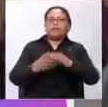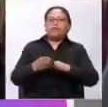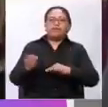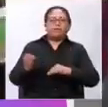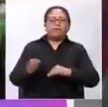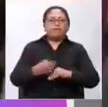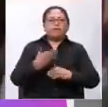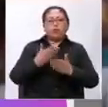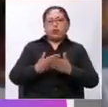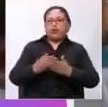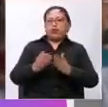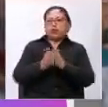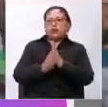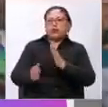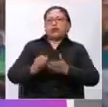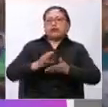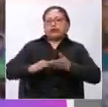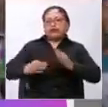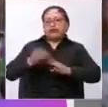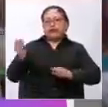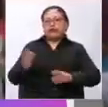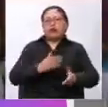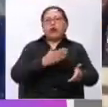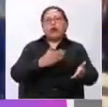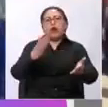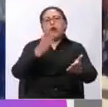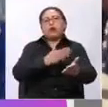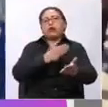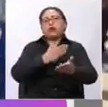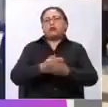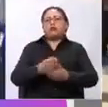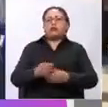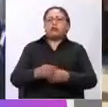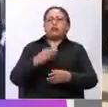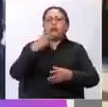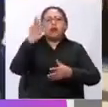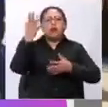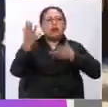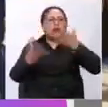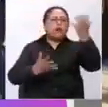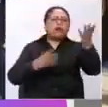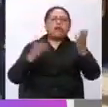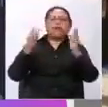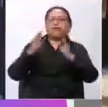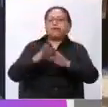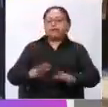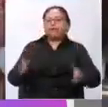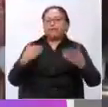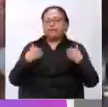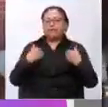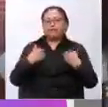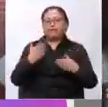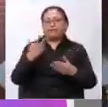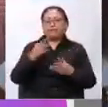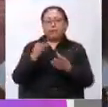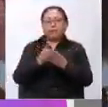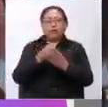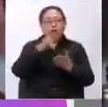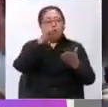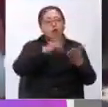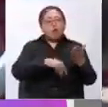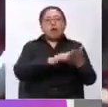niños que hacen poemas hacia otros niños para que ellos, leyendo estos tres documentos escritos